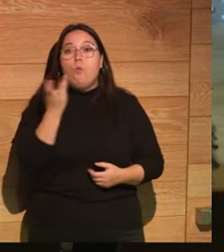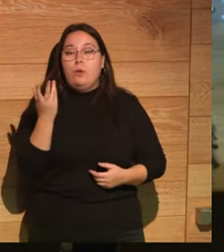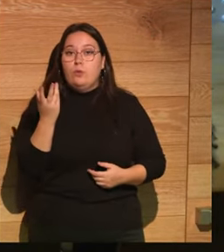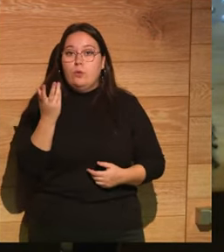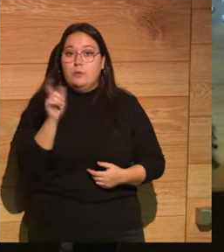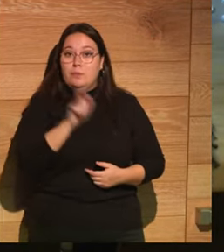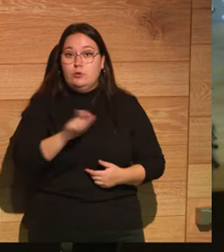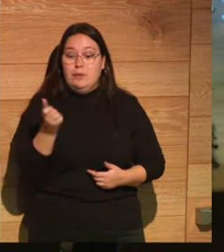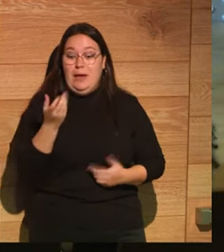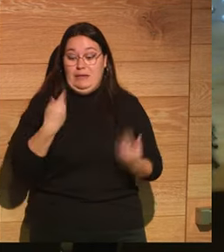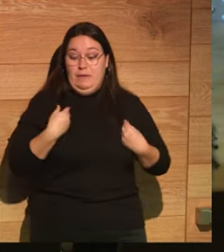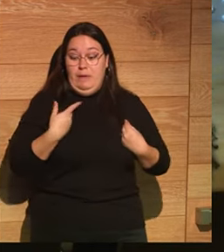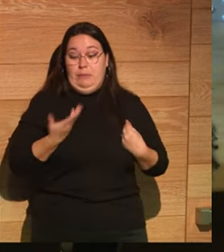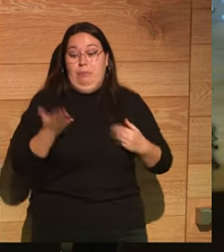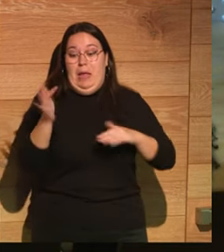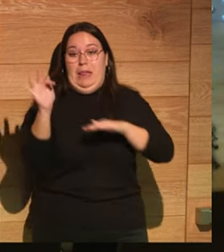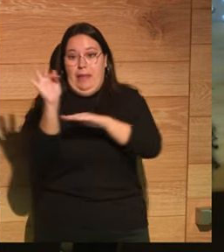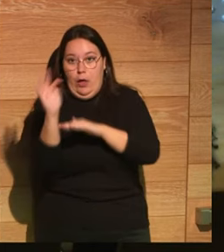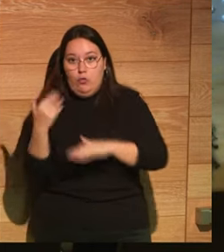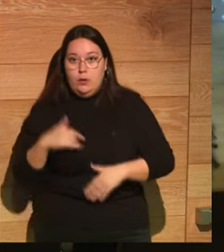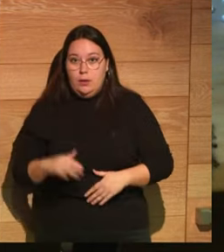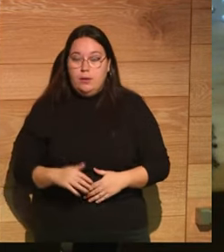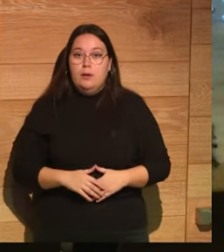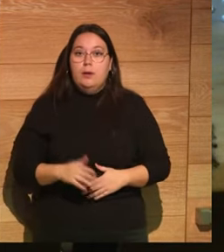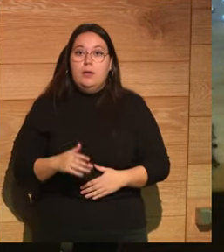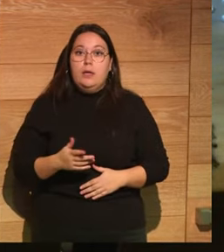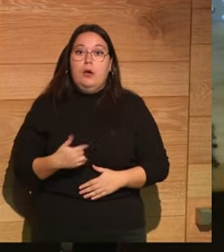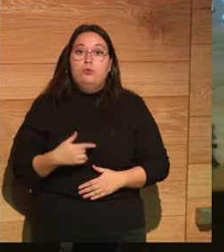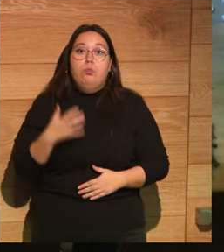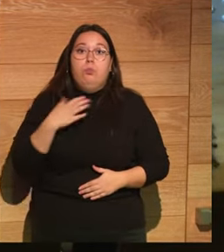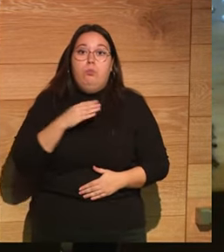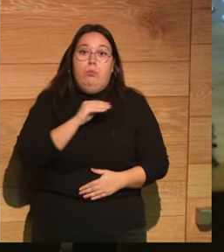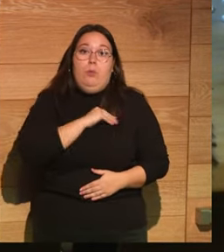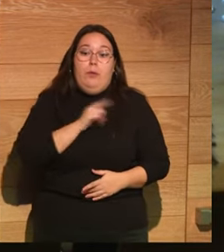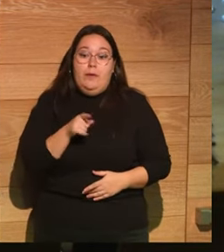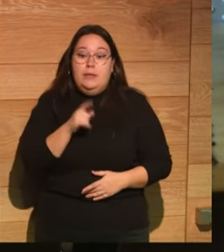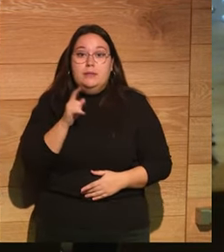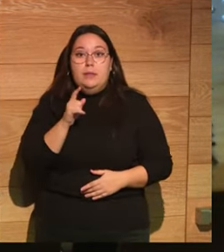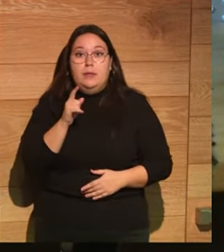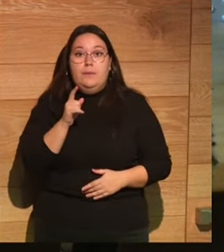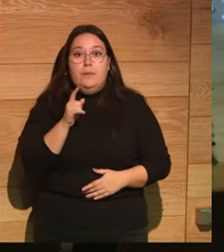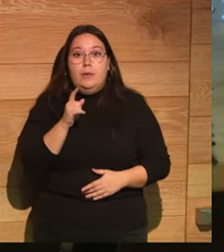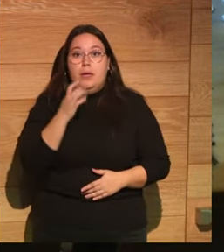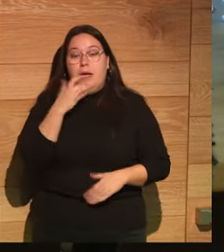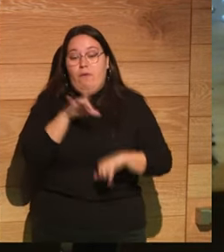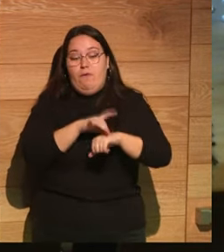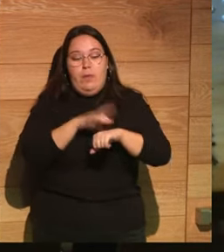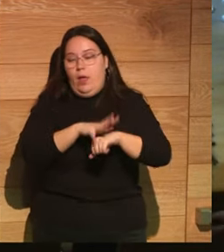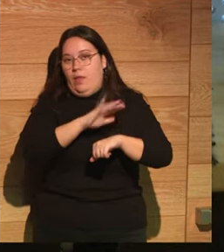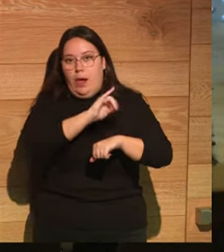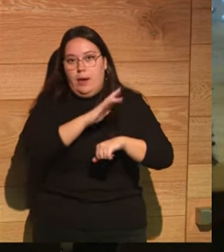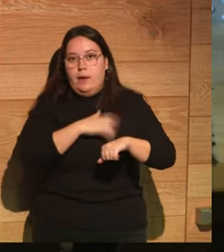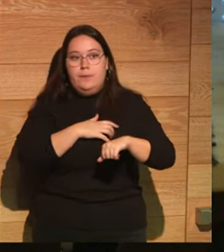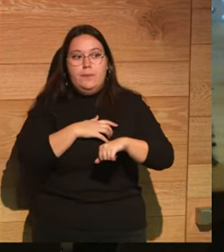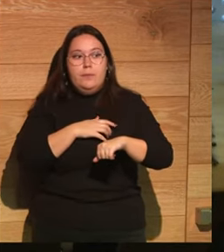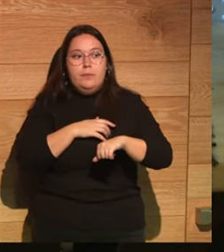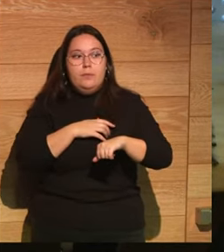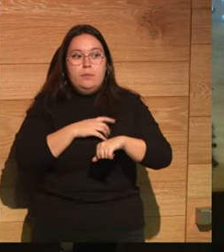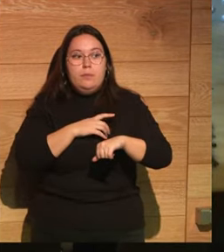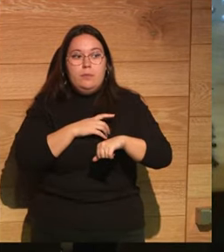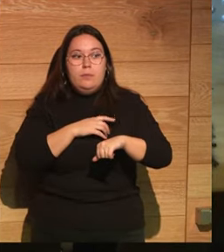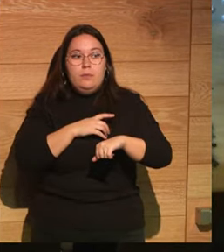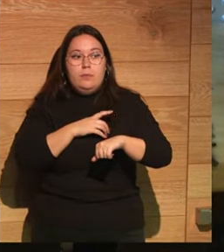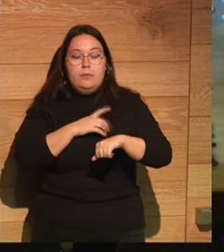catalepsias que los pobres iban al ataúd cuando se despertaban hacían así con las uñas que terminaban sangrando